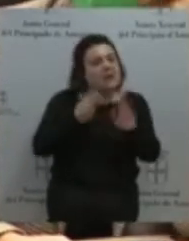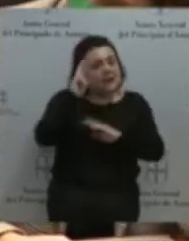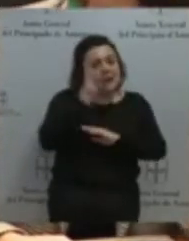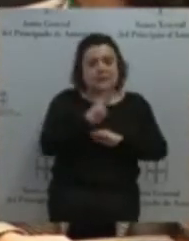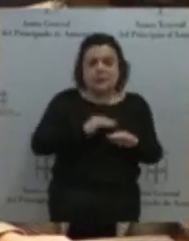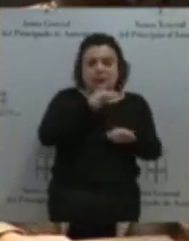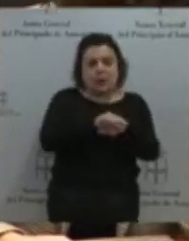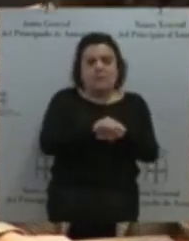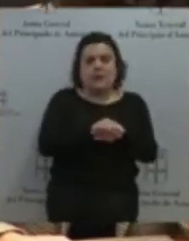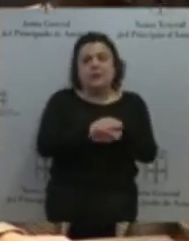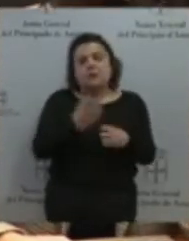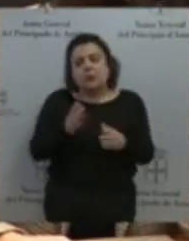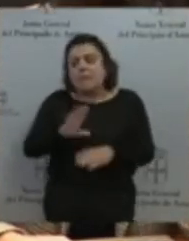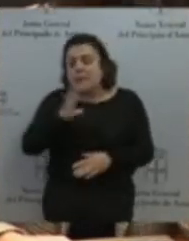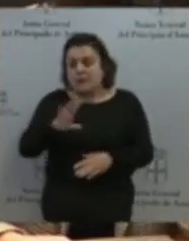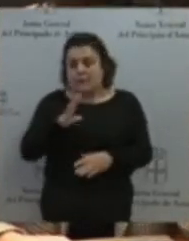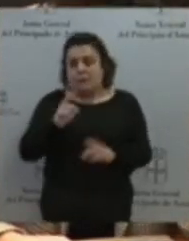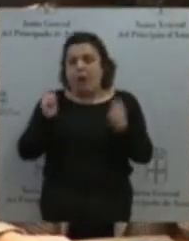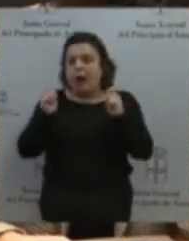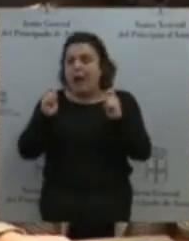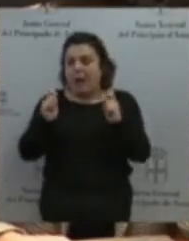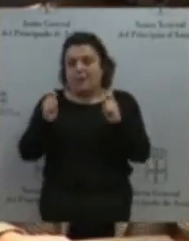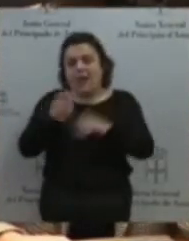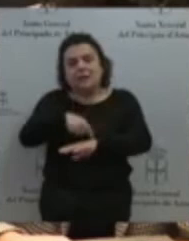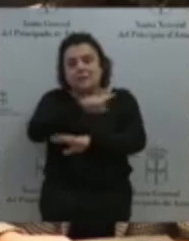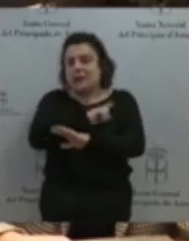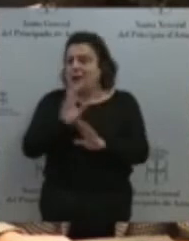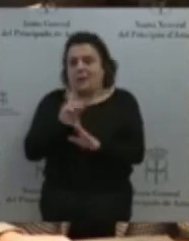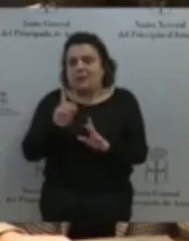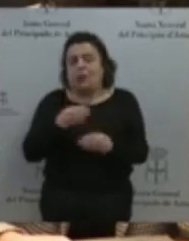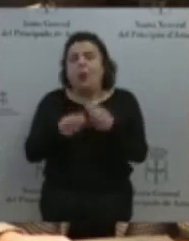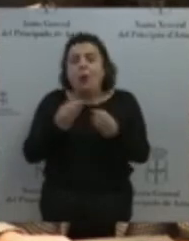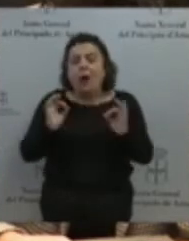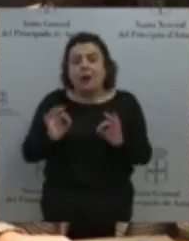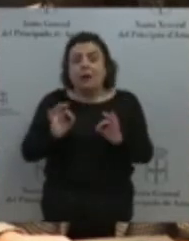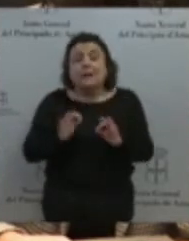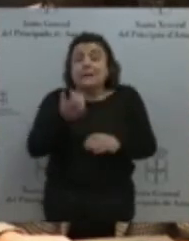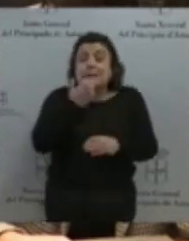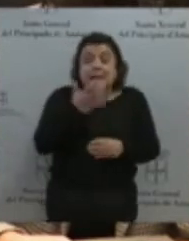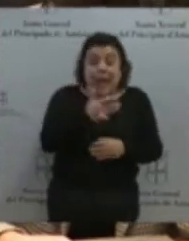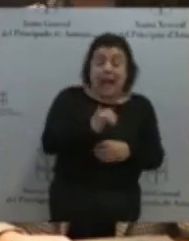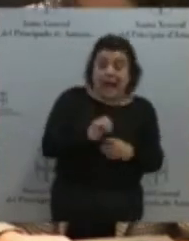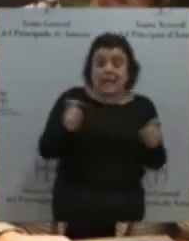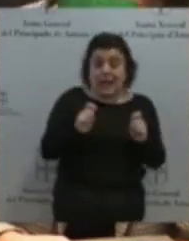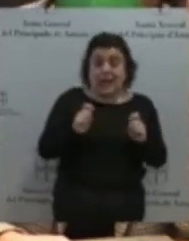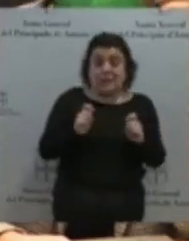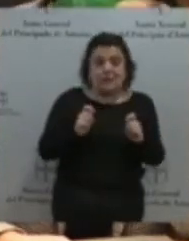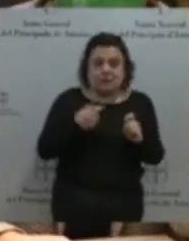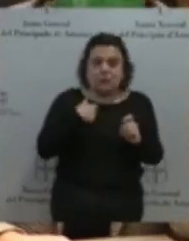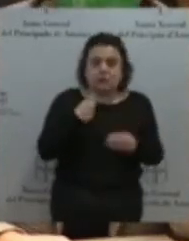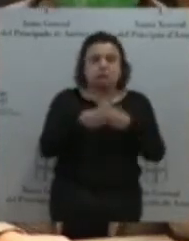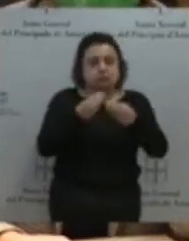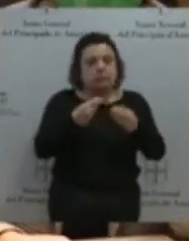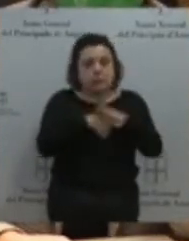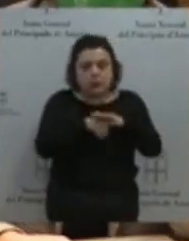donde la hay, comparto que hay que gestionarla. Hemos sido muy claros con los ayuntamientos, trabajando de abajo arriba. Yo mismo me he reunido con